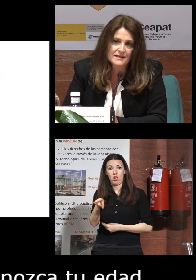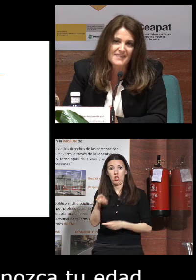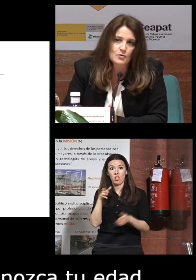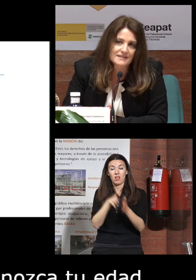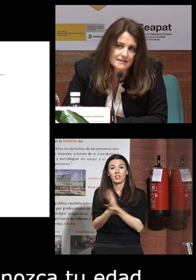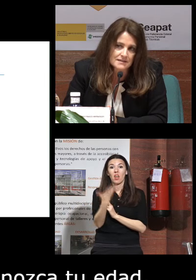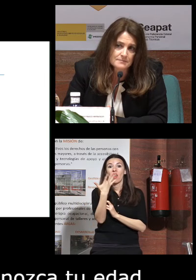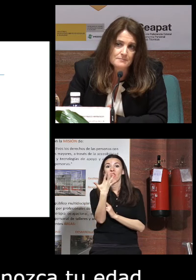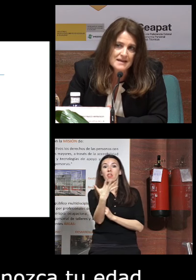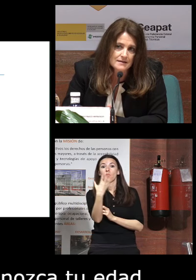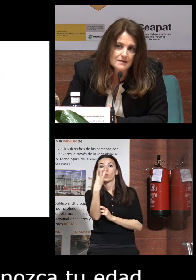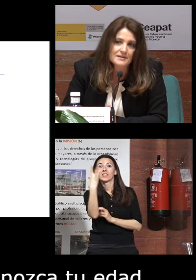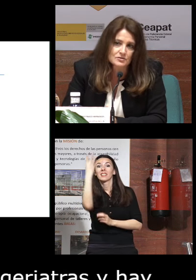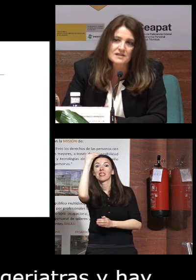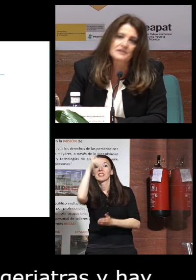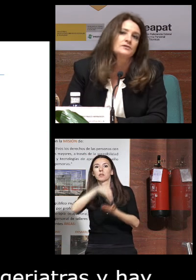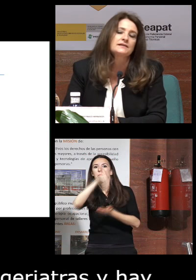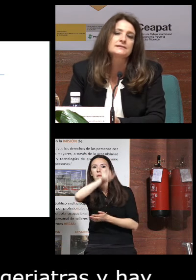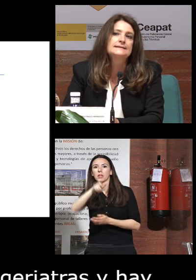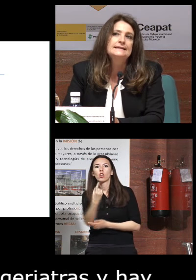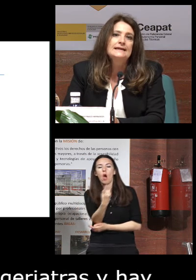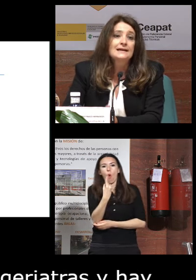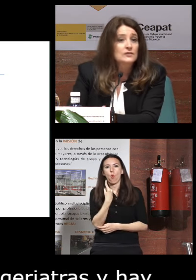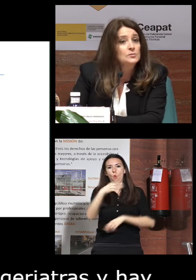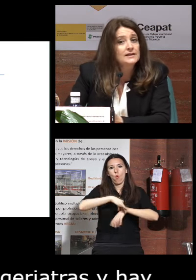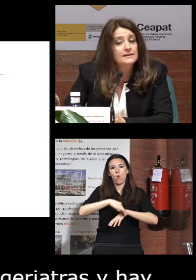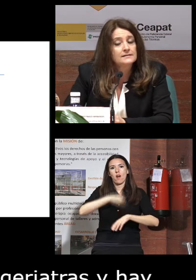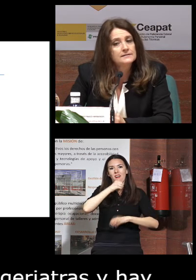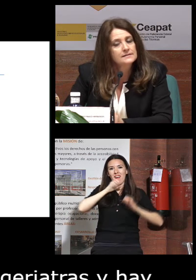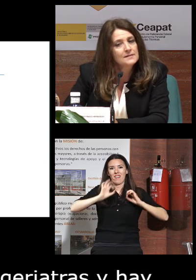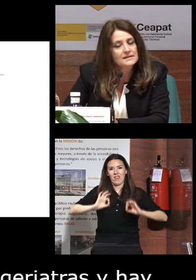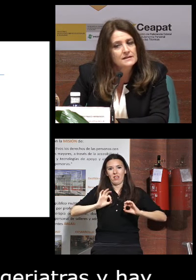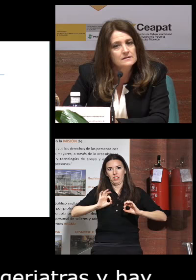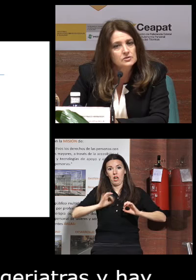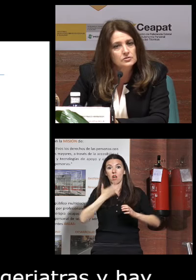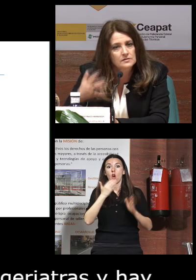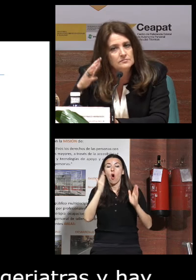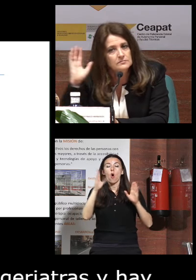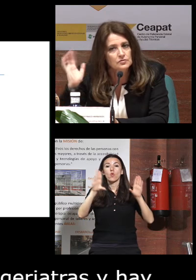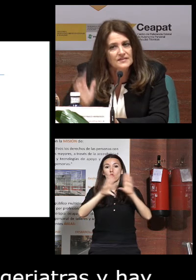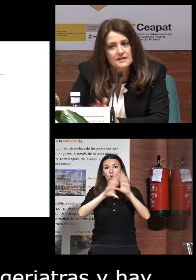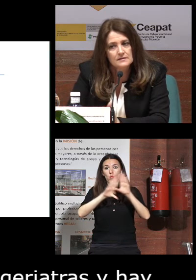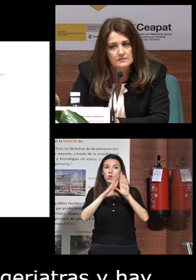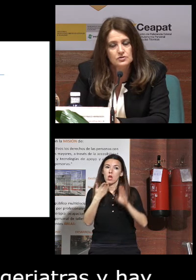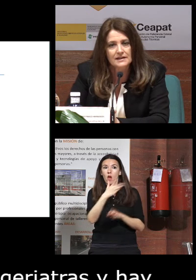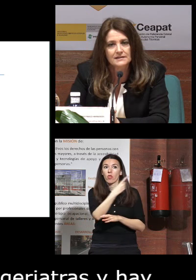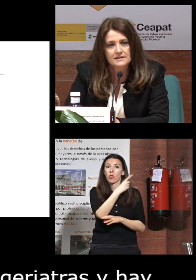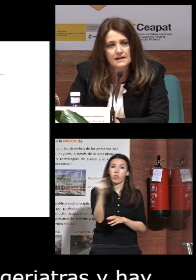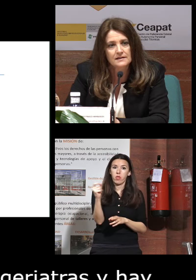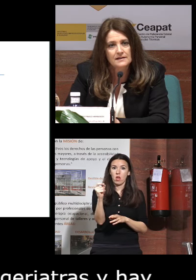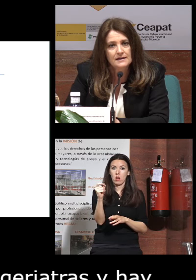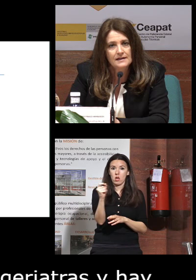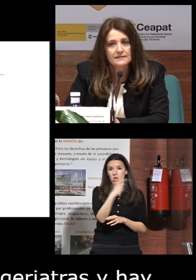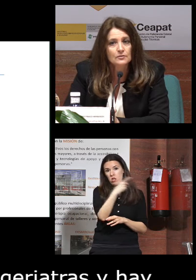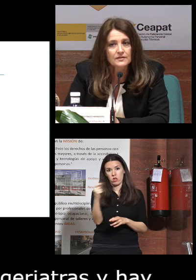geriatra por cada 53.000 personas mayores en el caso de la comunidad de Madrid son en torno a 100 los geriatras